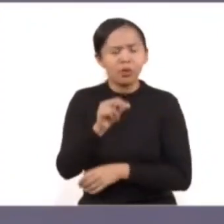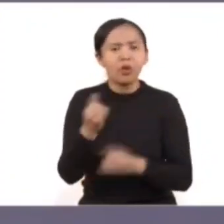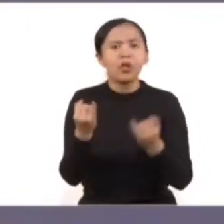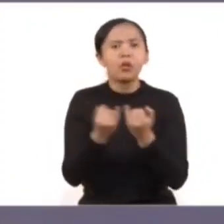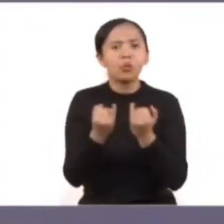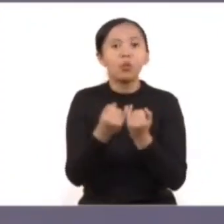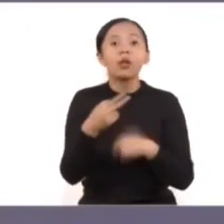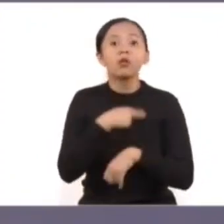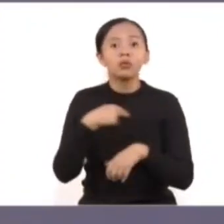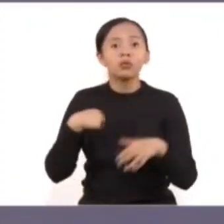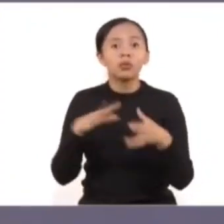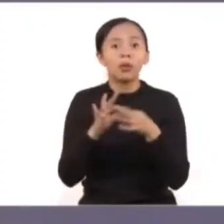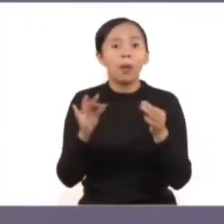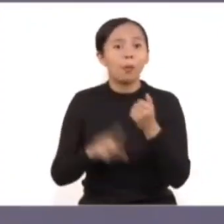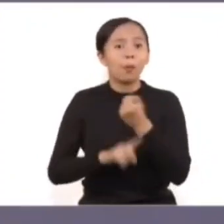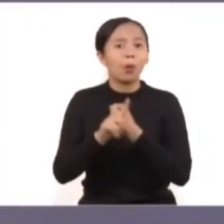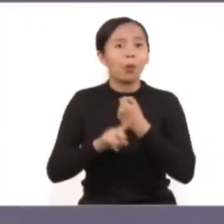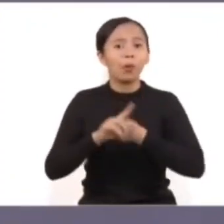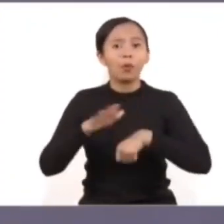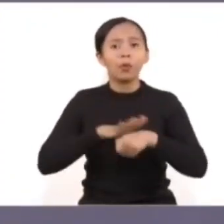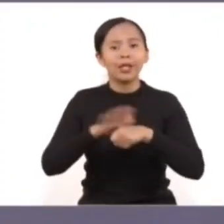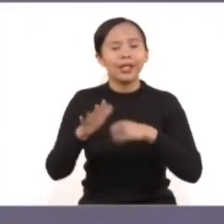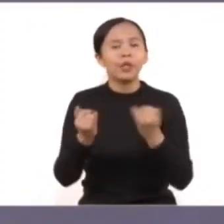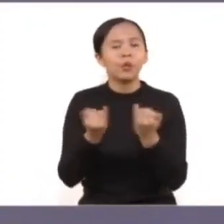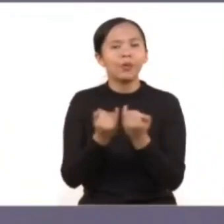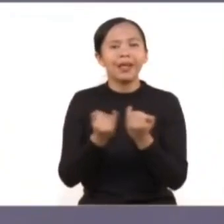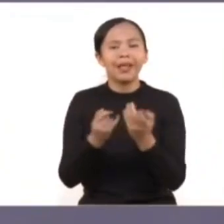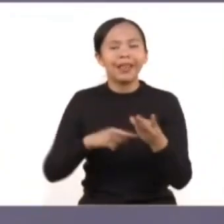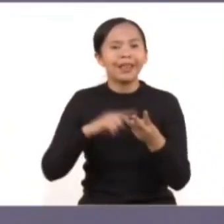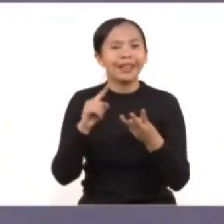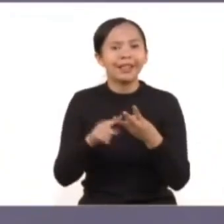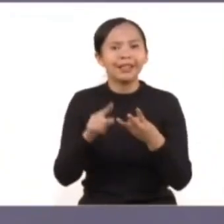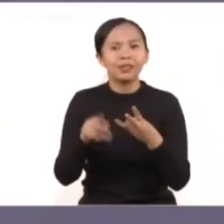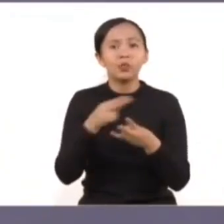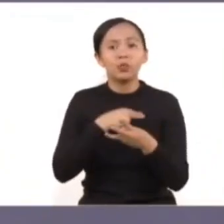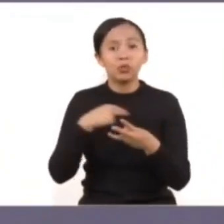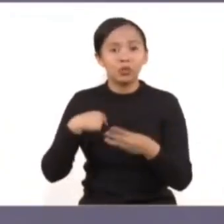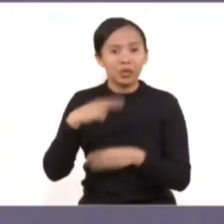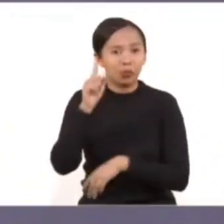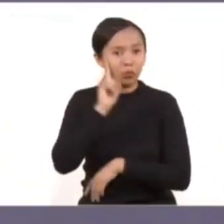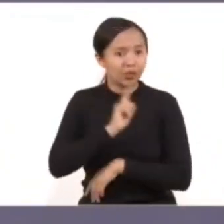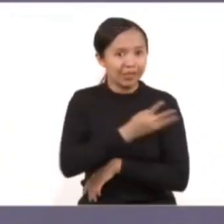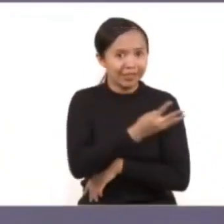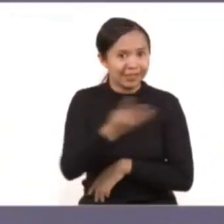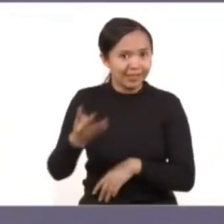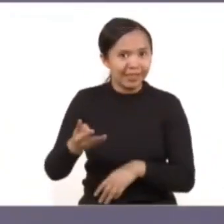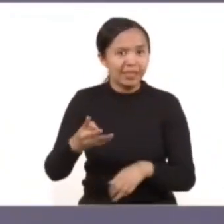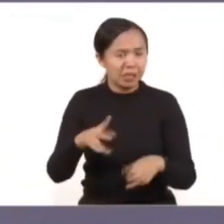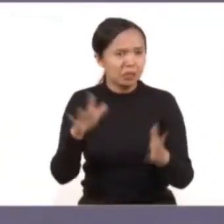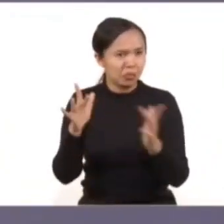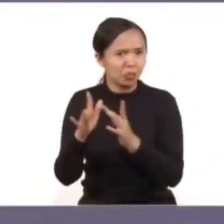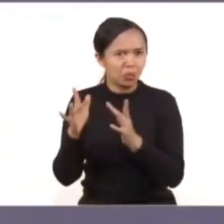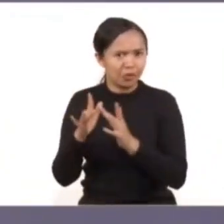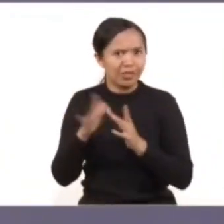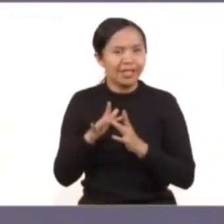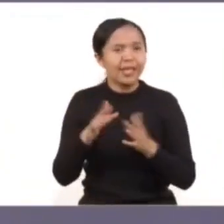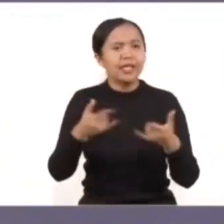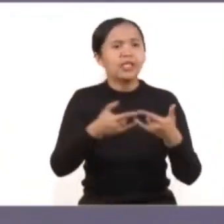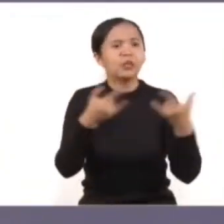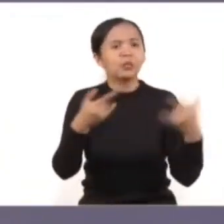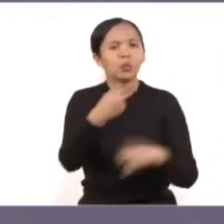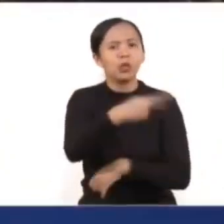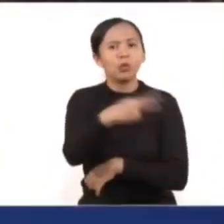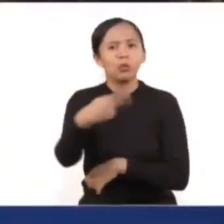desafíos y al mismo tiempo decirle a las mujeres que nos escuchan, que nos ven, que nos cuenten su historia,